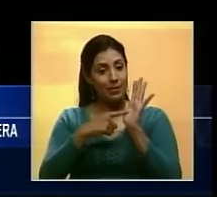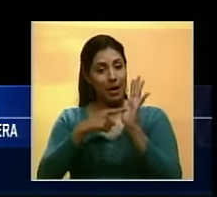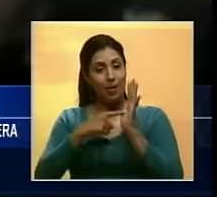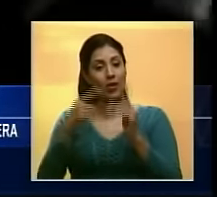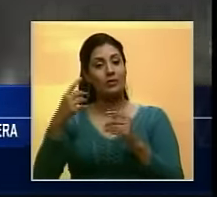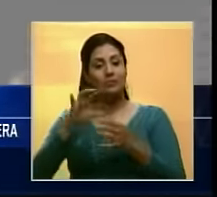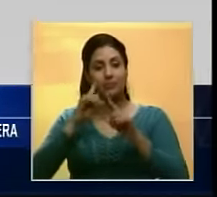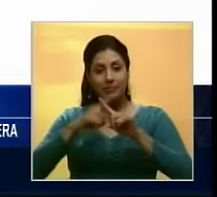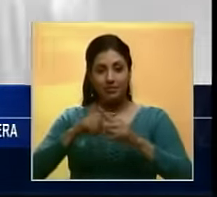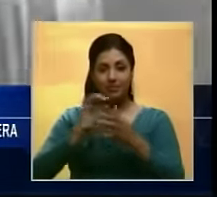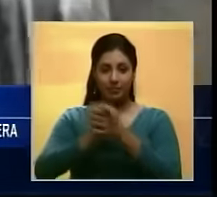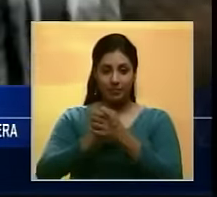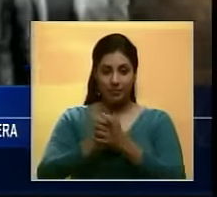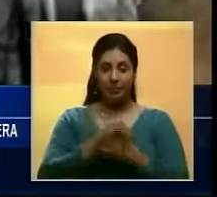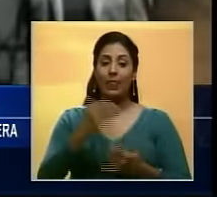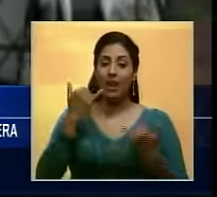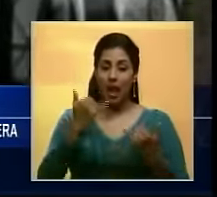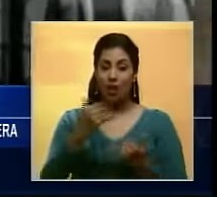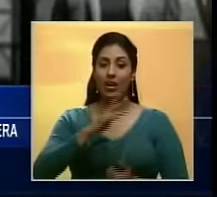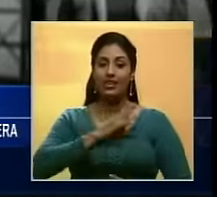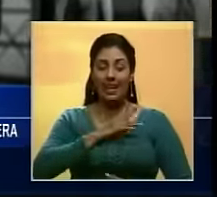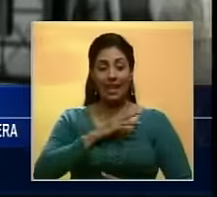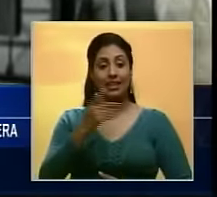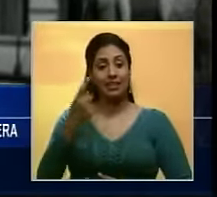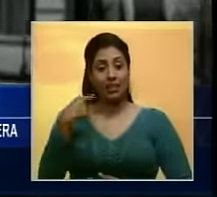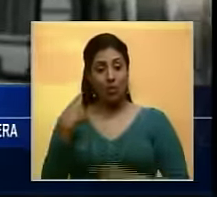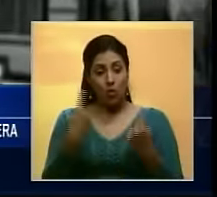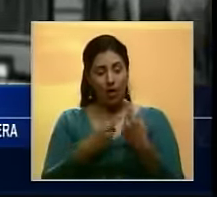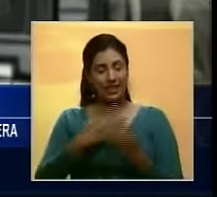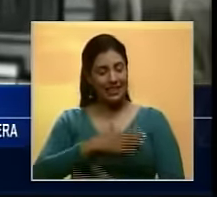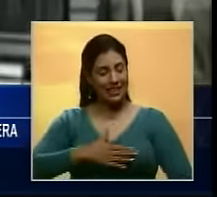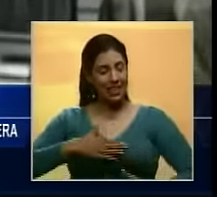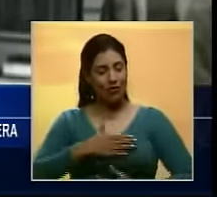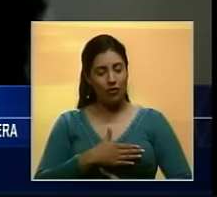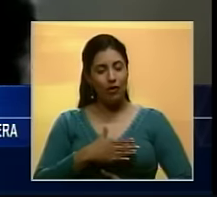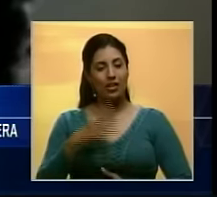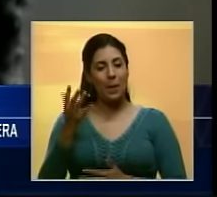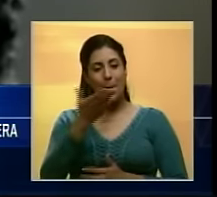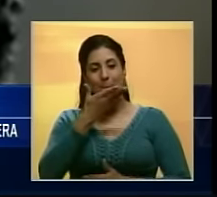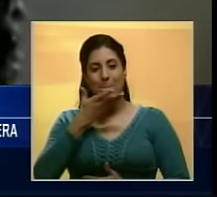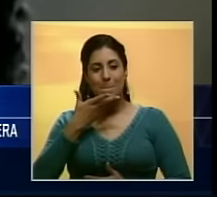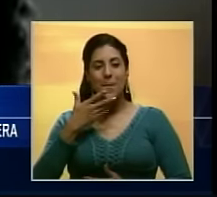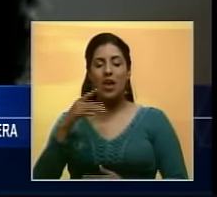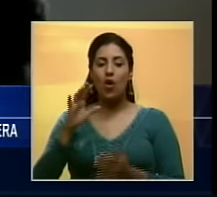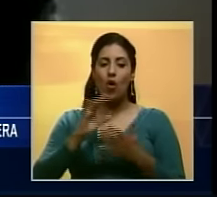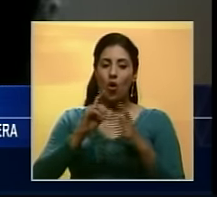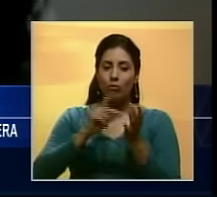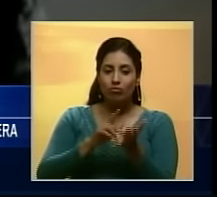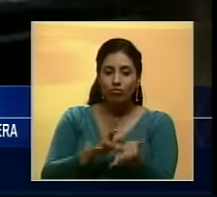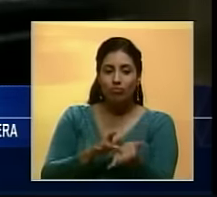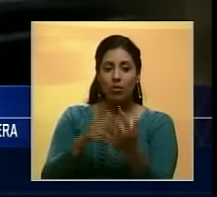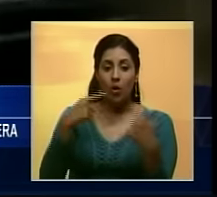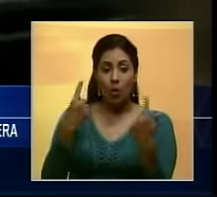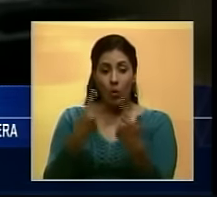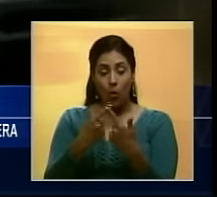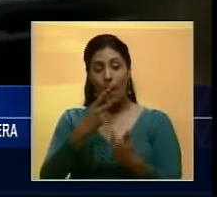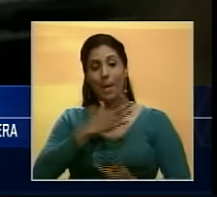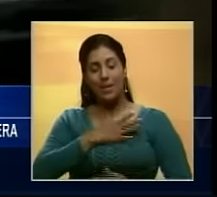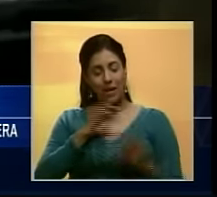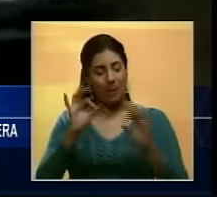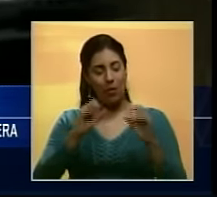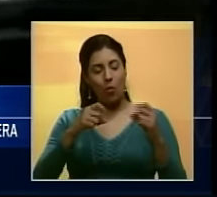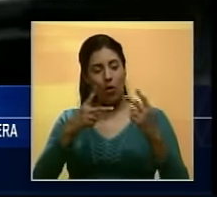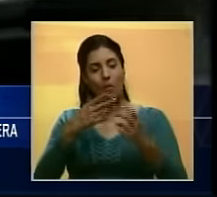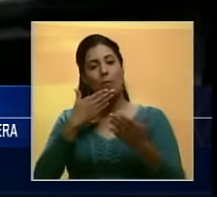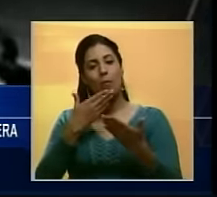con su ex compañero Samo. Actualmente Camila continúa disfrutando del éxito de su más reciente álbum Ellipse, mientras se preparan para